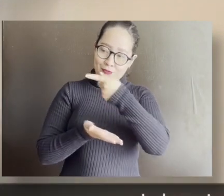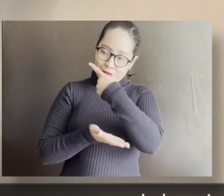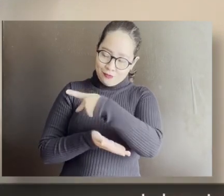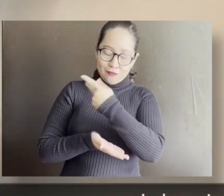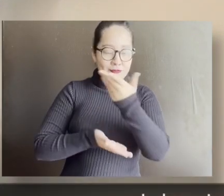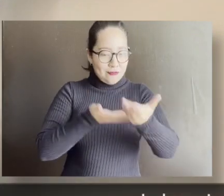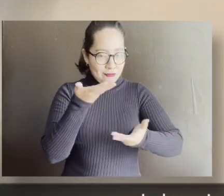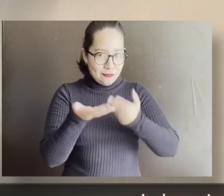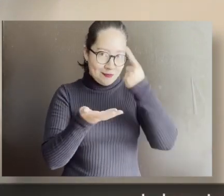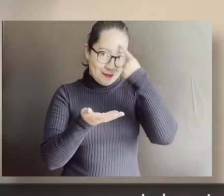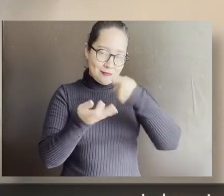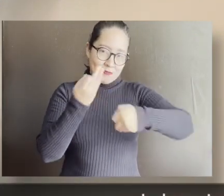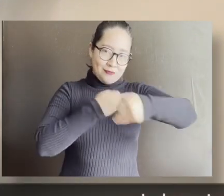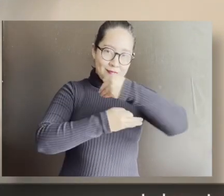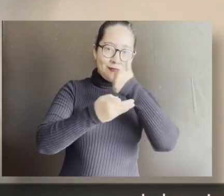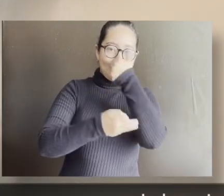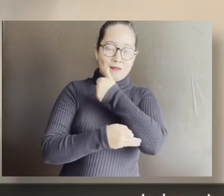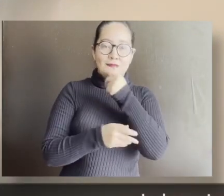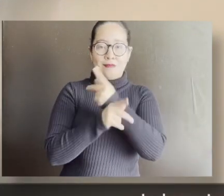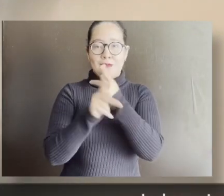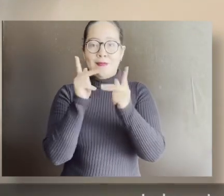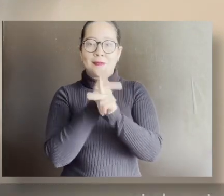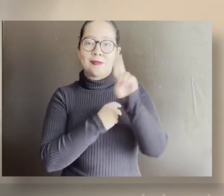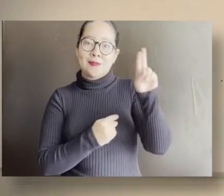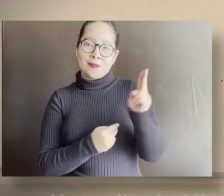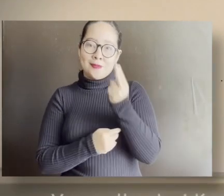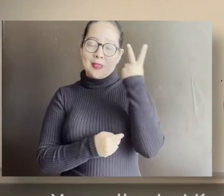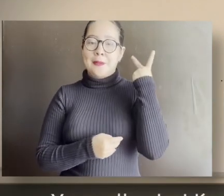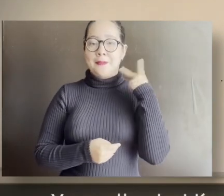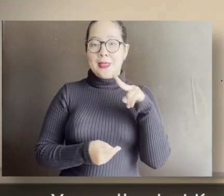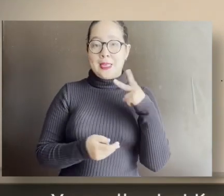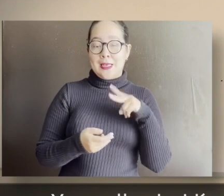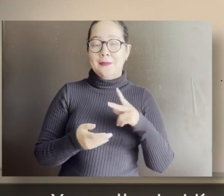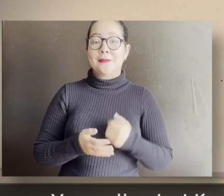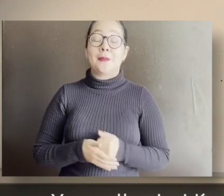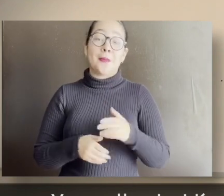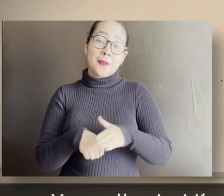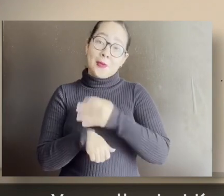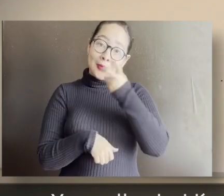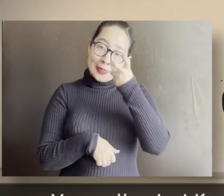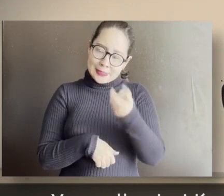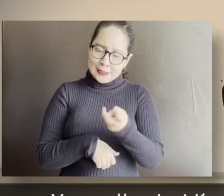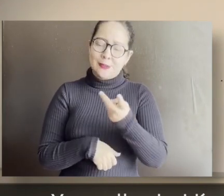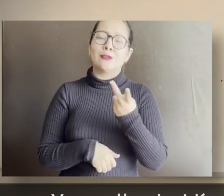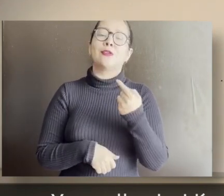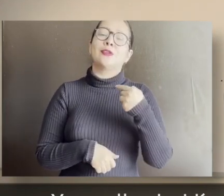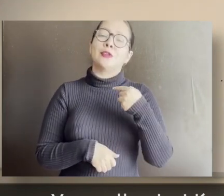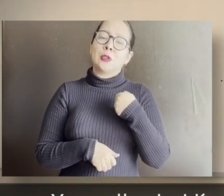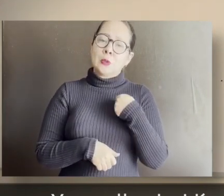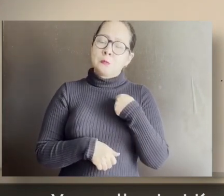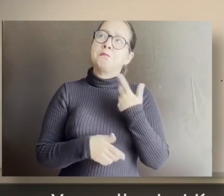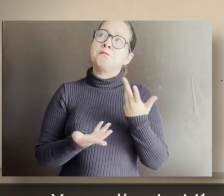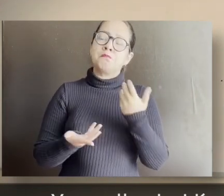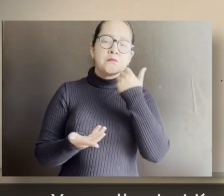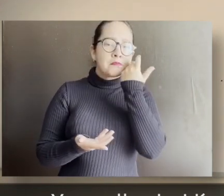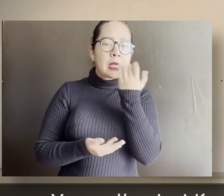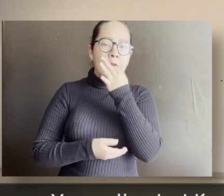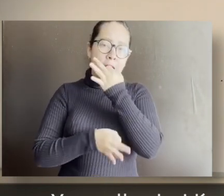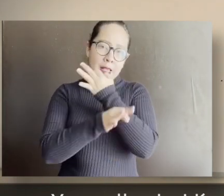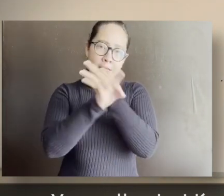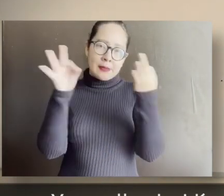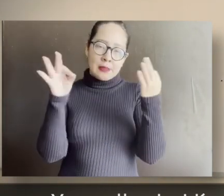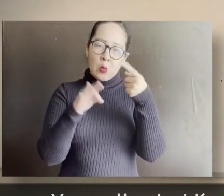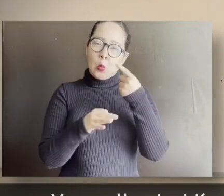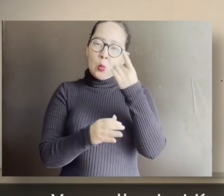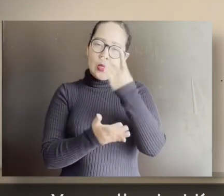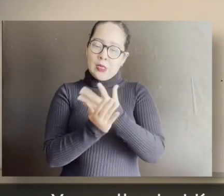niveles media superior y superior de Veracruz. Y por ello decidí concluir este mensaje con una